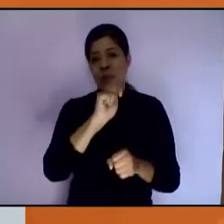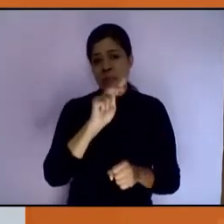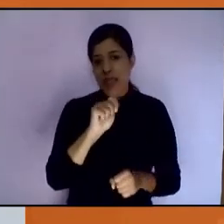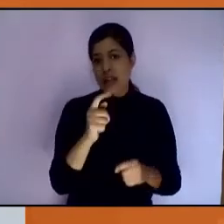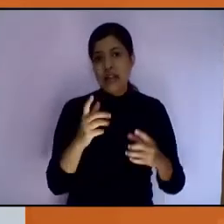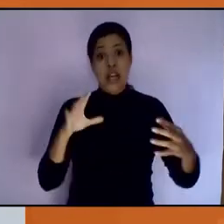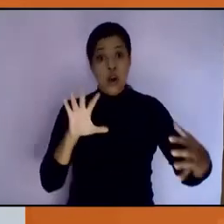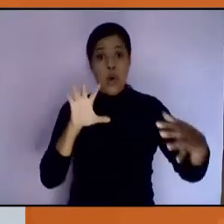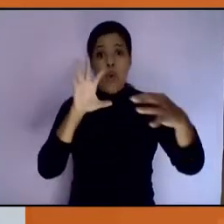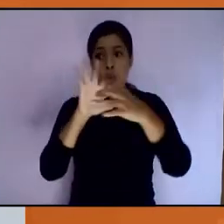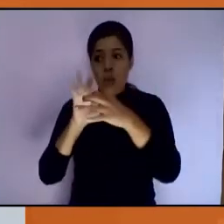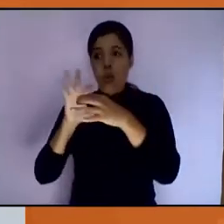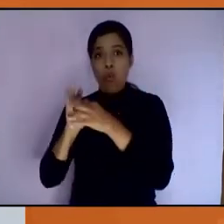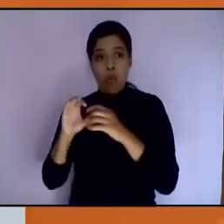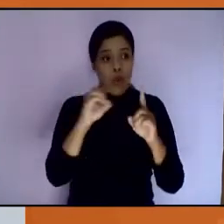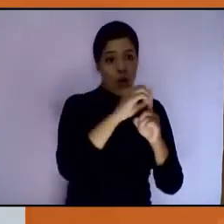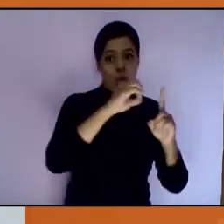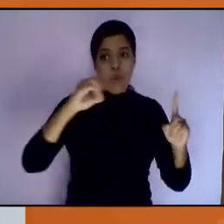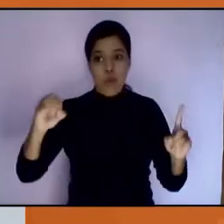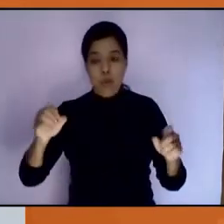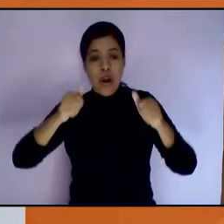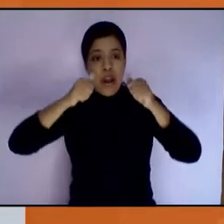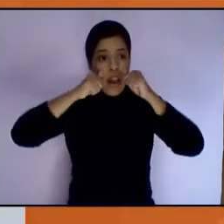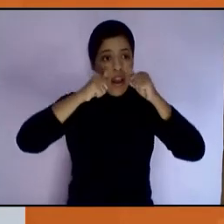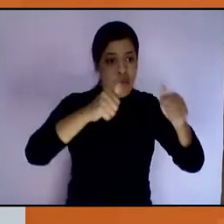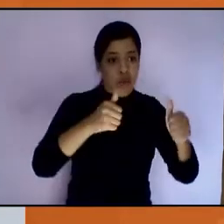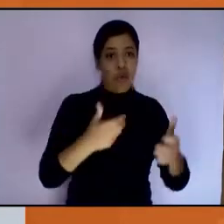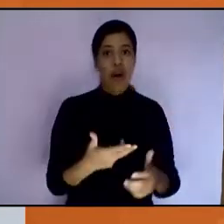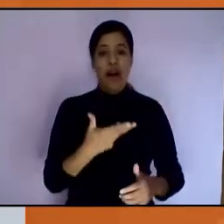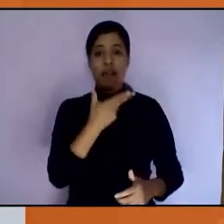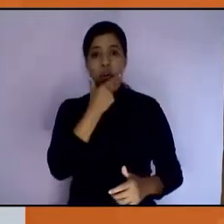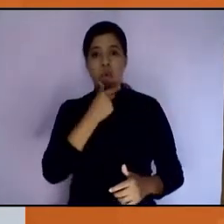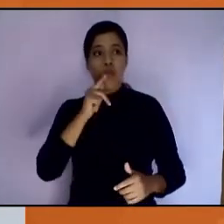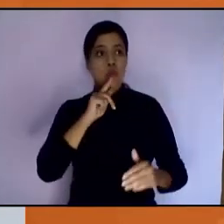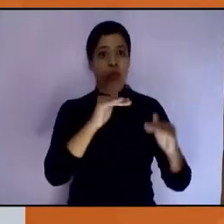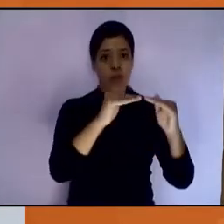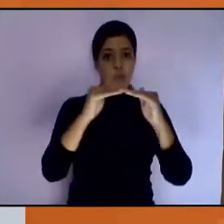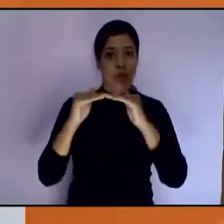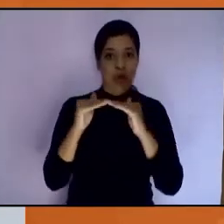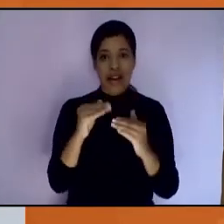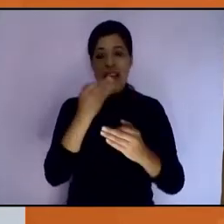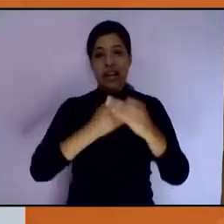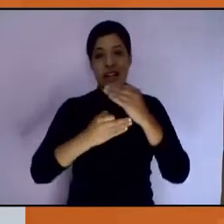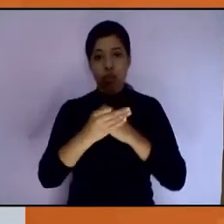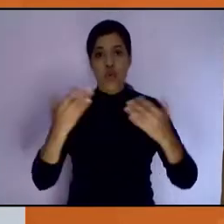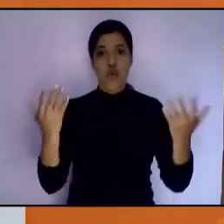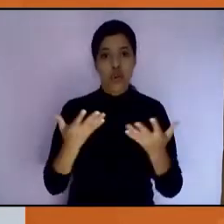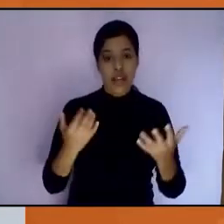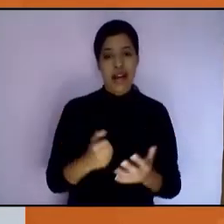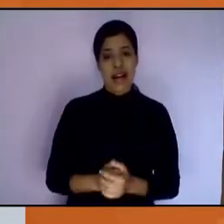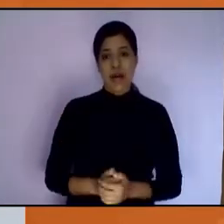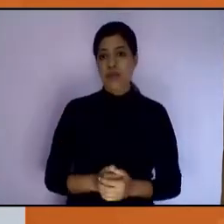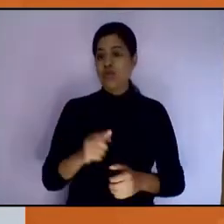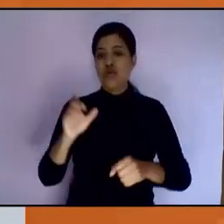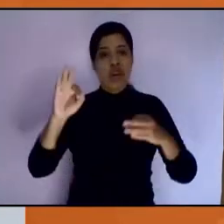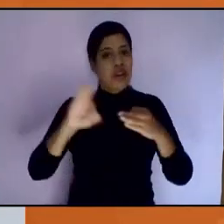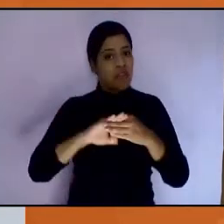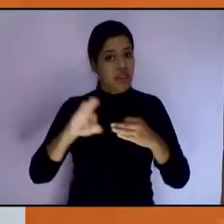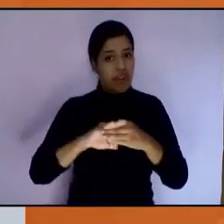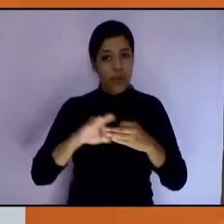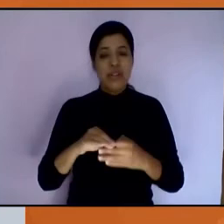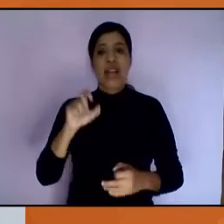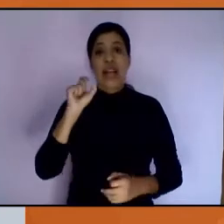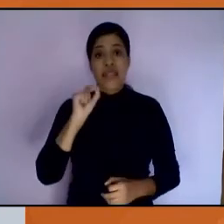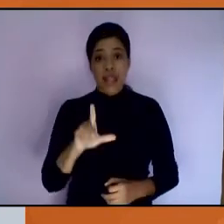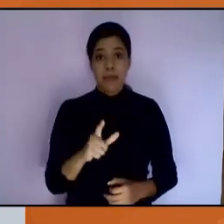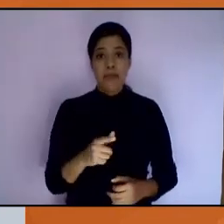forma coordinada y con enfoque de género en todas las acciones que llevemos a cabo en los entornos en los que operamos cotidianamente. Por otra